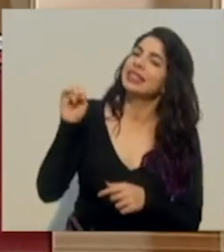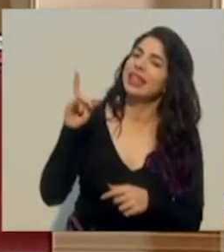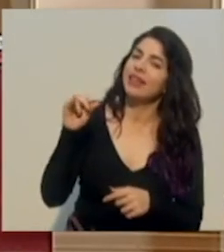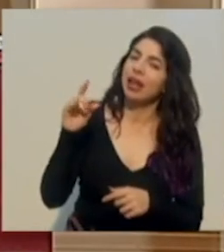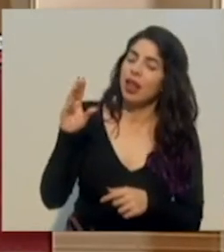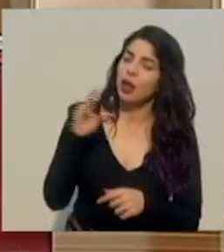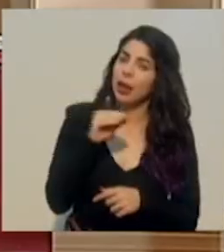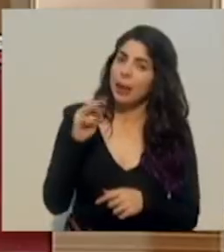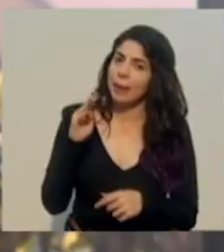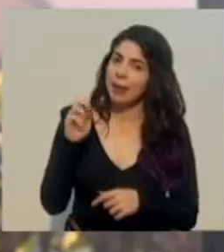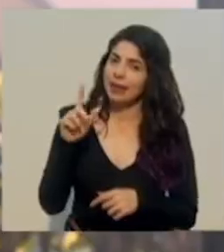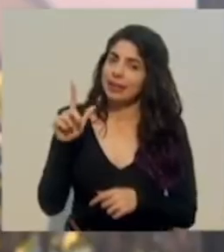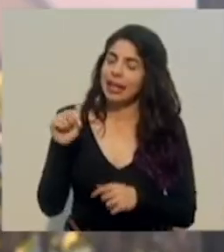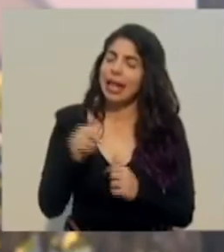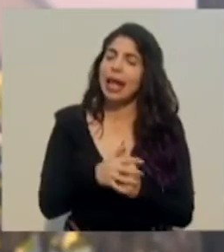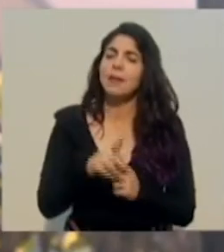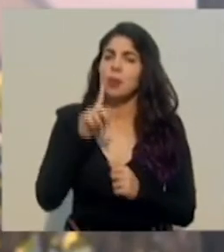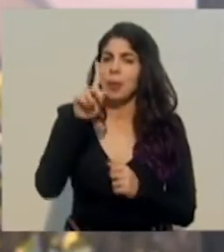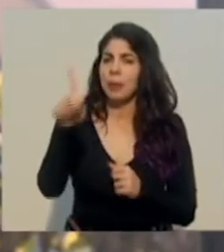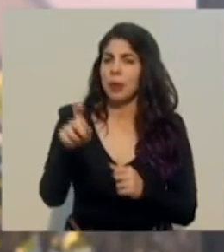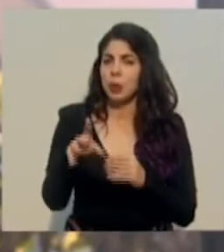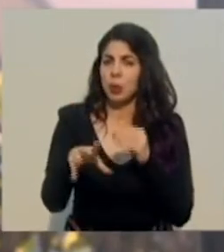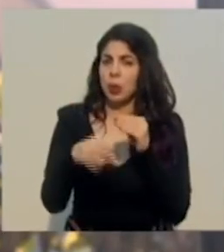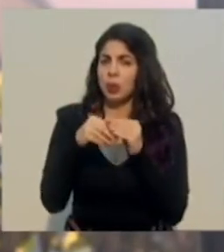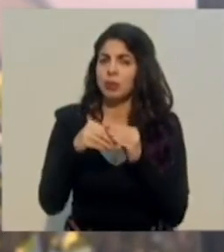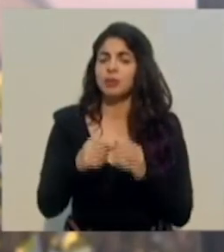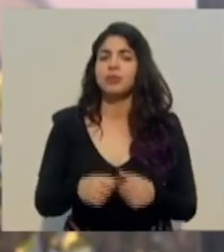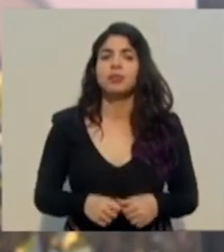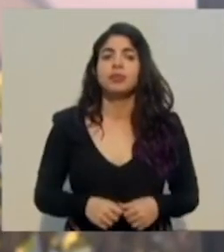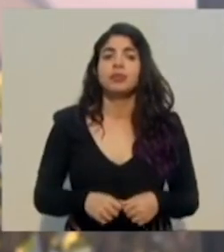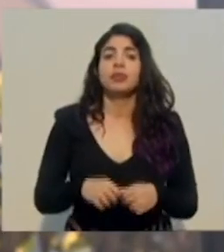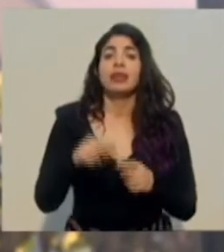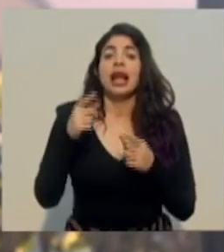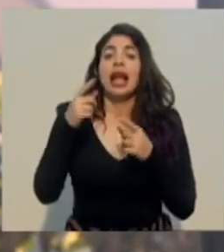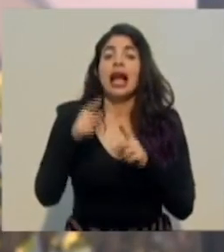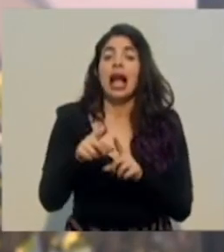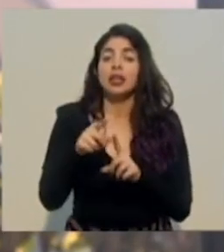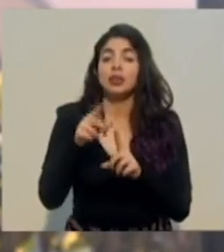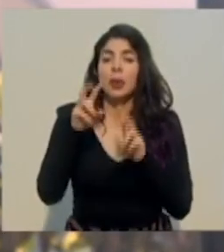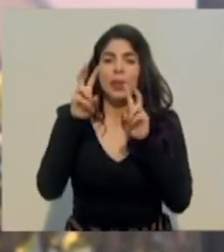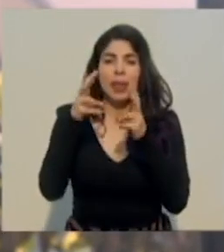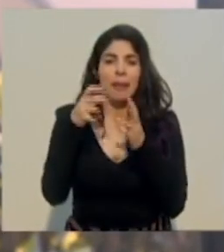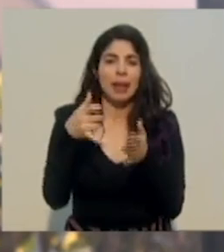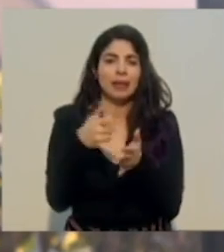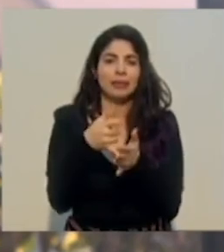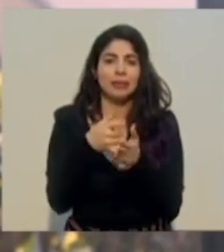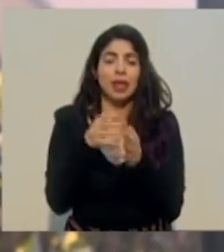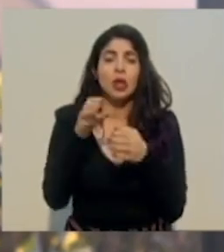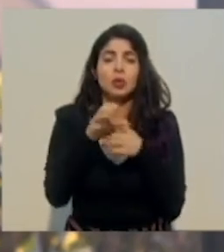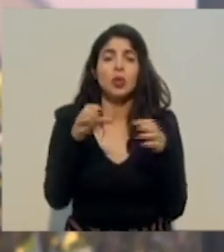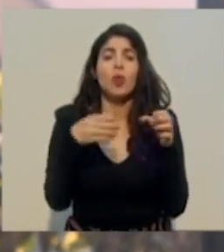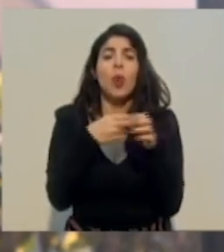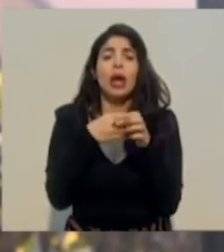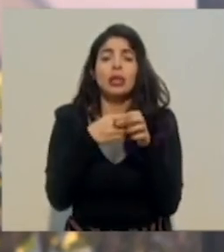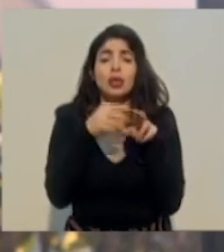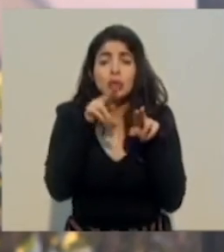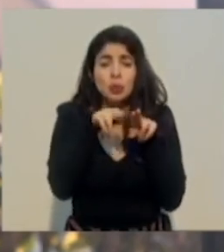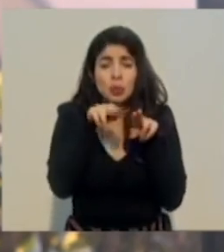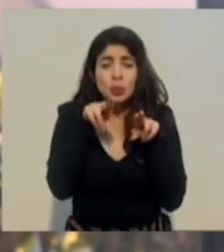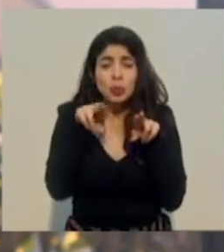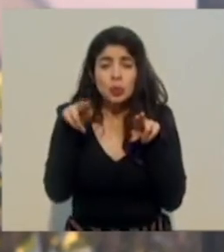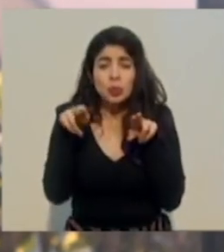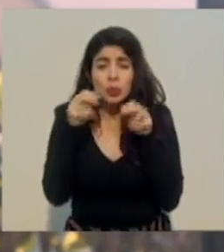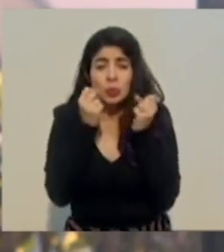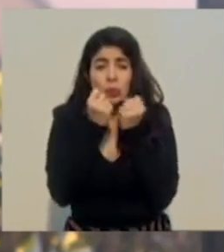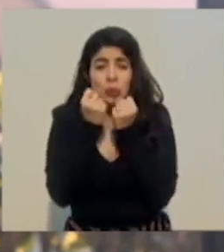adicional. el caso particular del tema tan sensible de las cuarterías, sobre todo en el ámbito metropolitano y en algunos